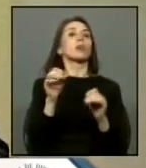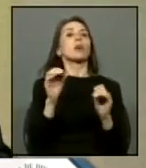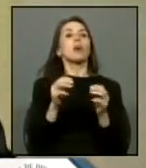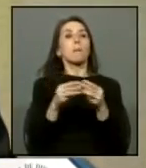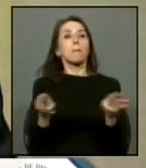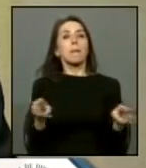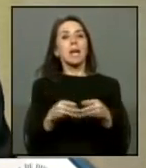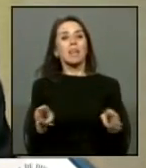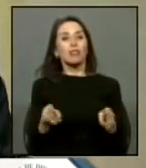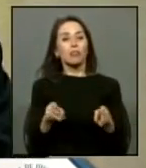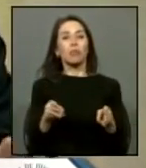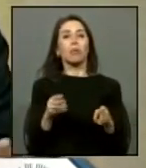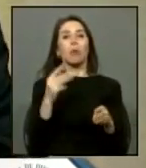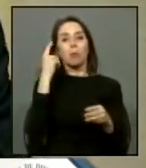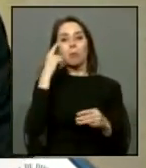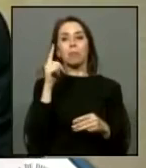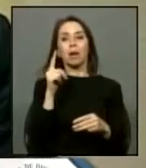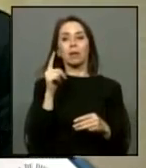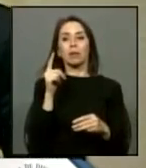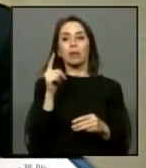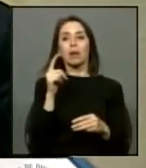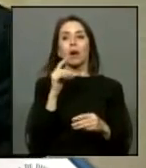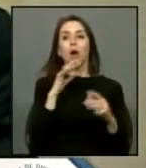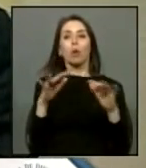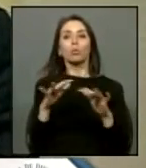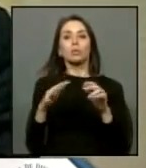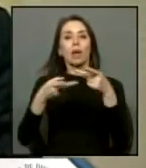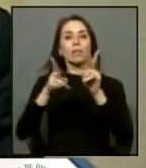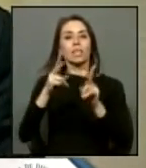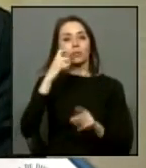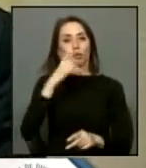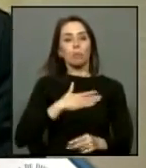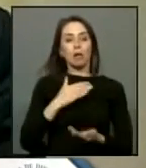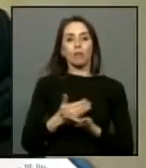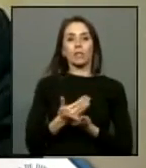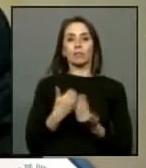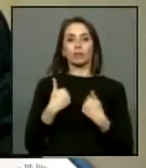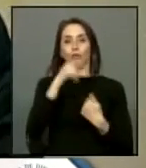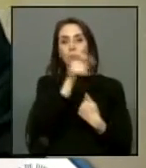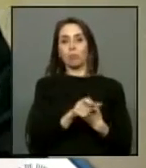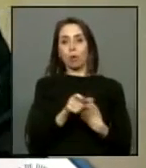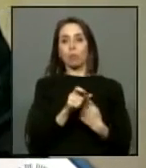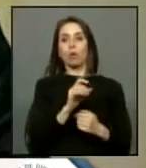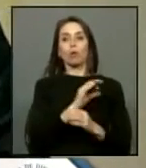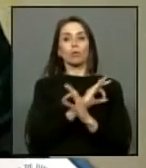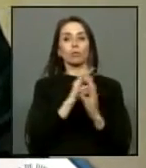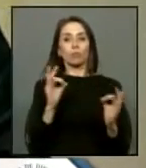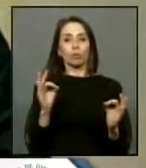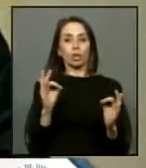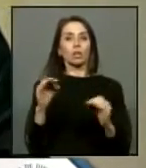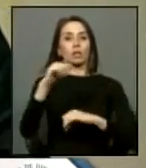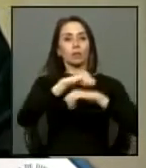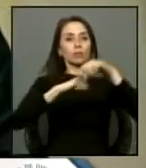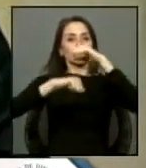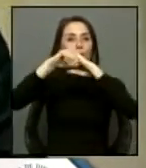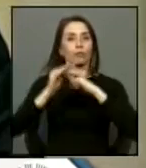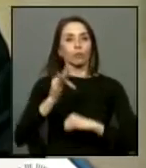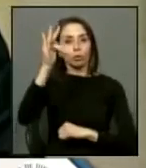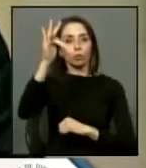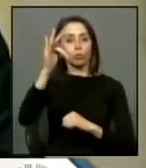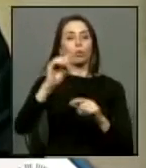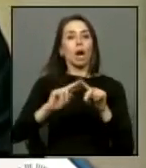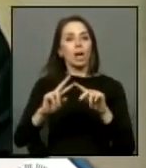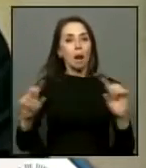panfletarios para simplemente ocupar los derechos humanos en beneficio propio, nunca van a triunfar. Construyamos un futuro, construyamos